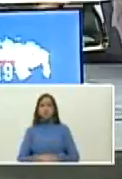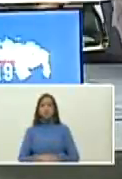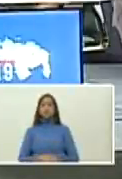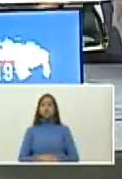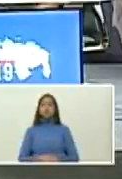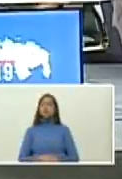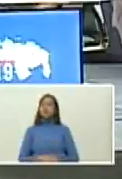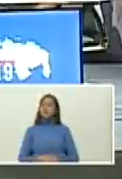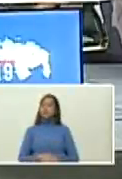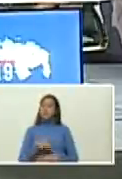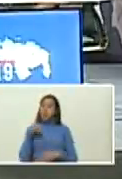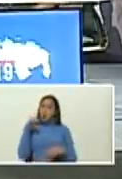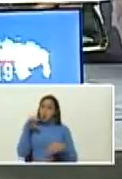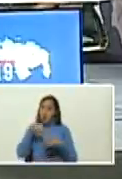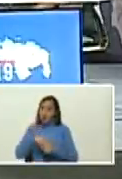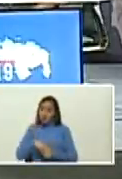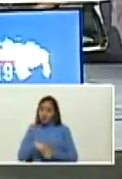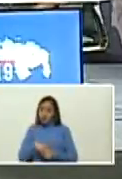cuarentenas